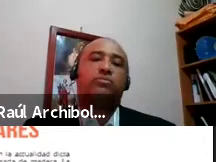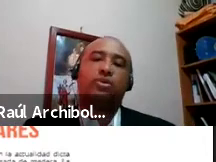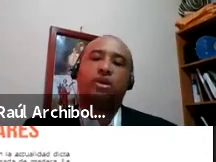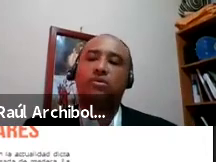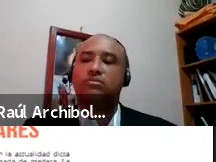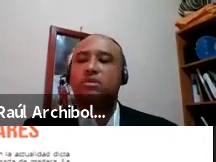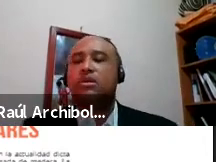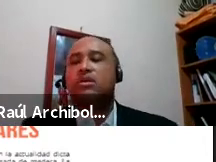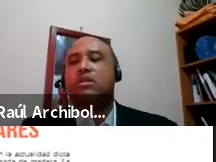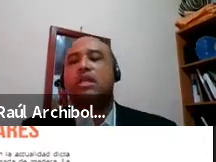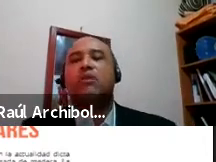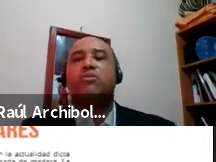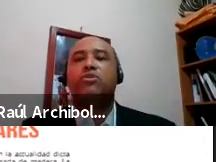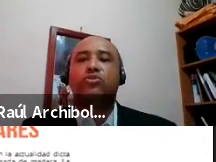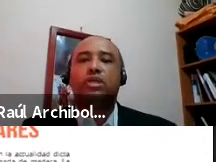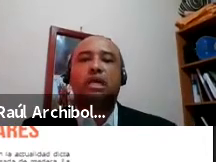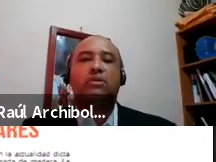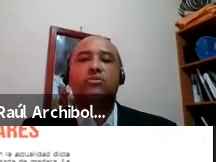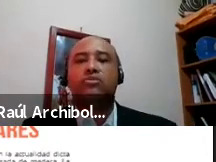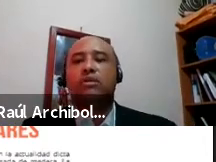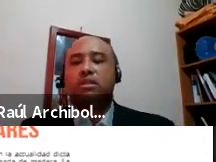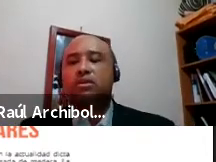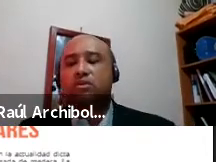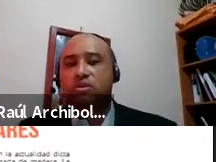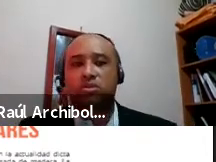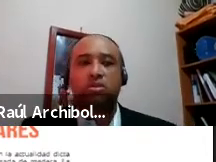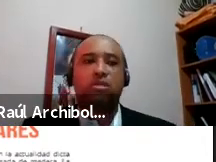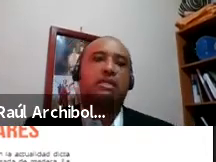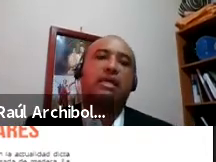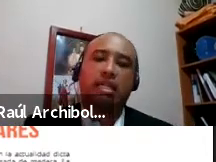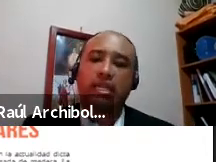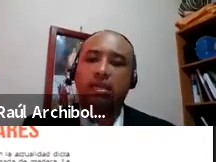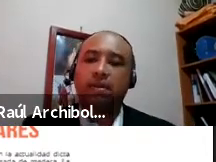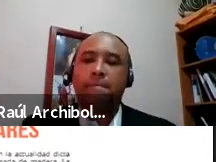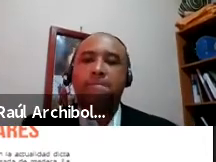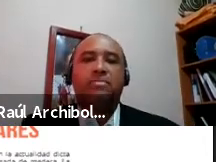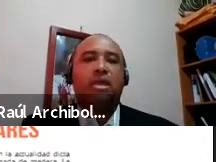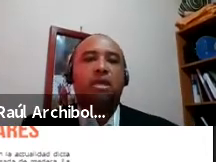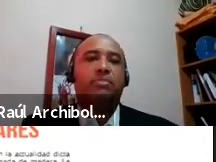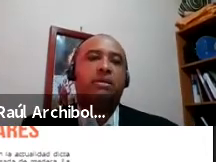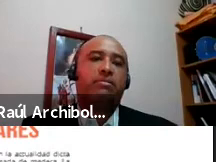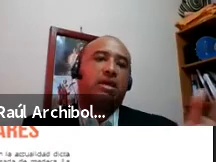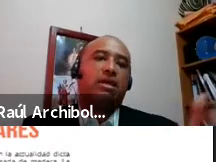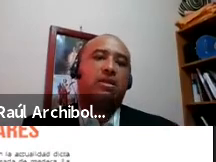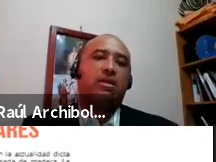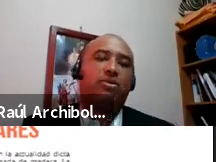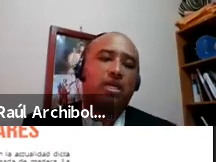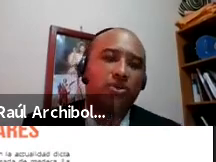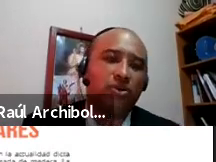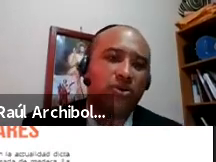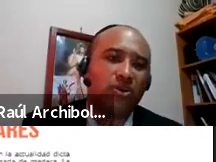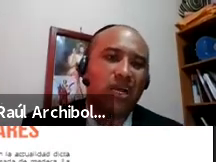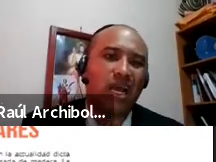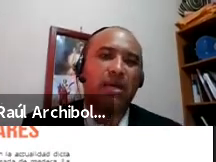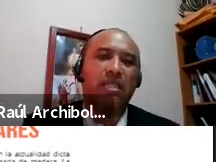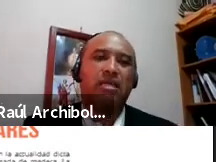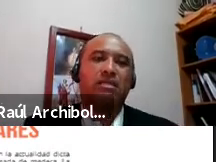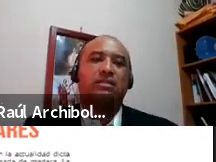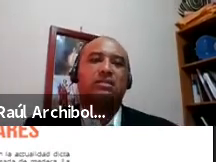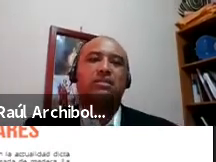aula ellos pudieron tener la oportunidad conjuntamente con el doctor Sebastián Reyes en el congreso